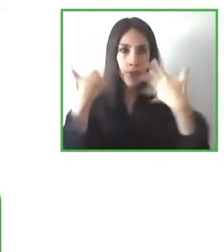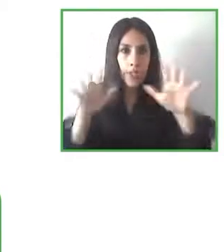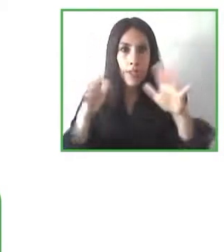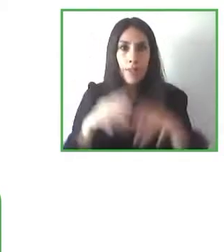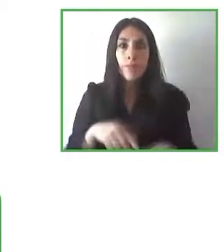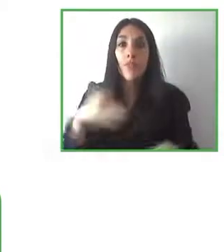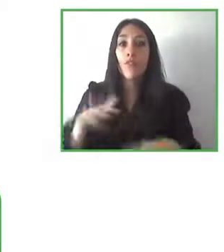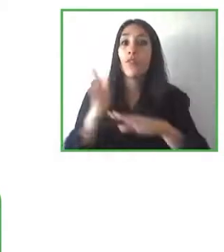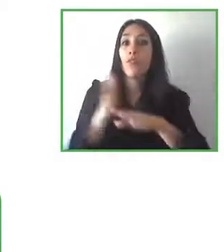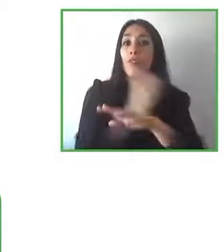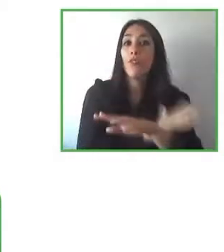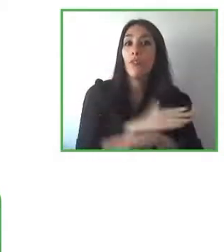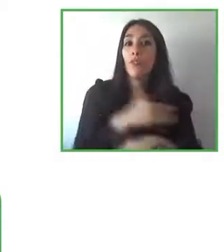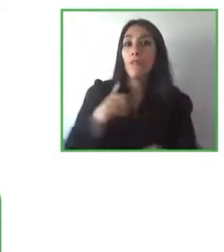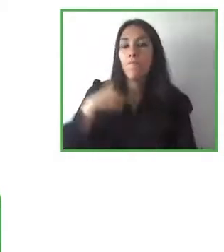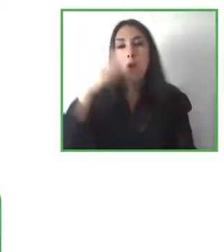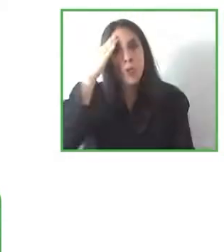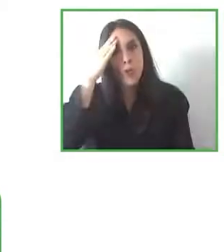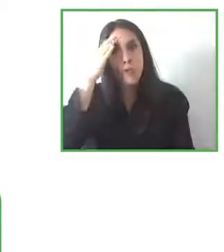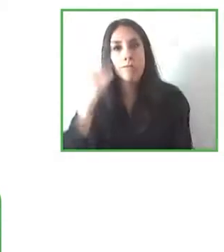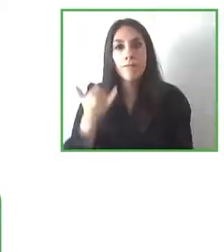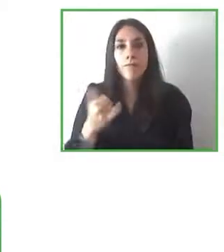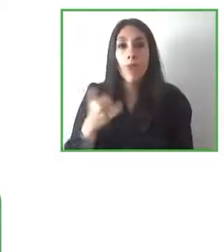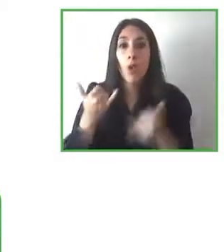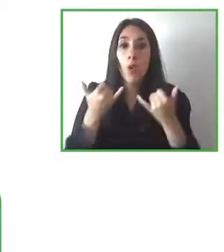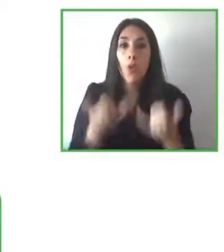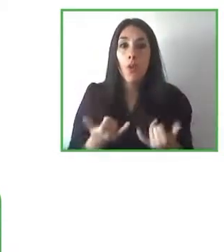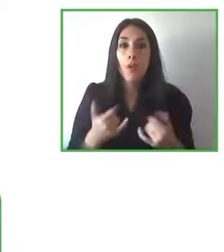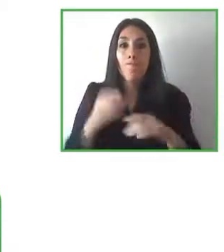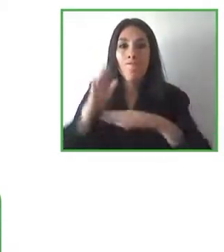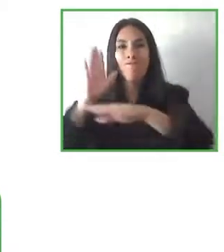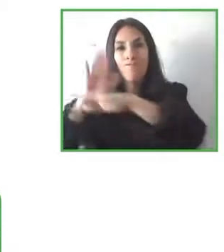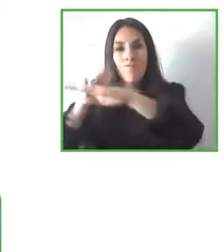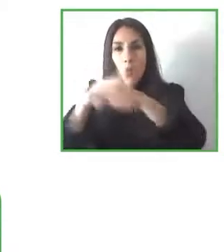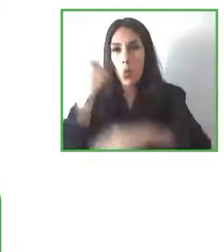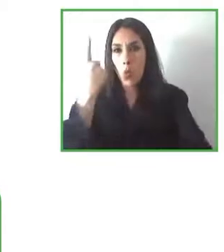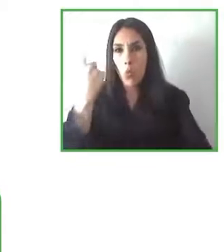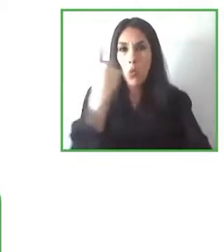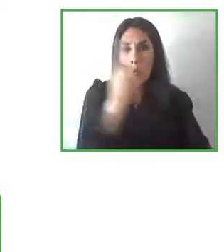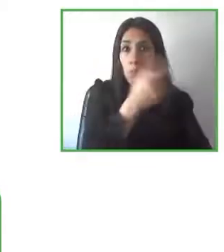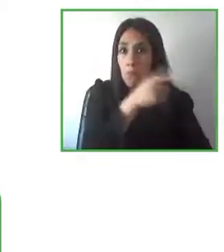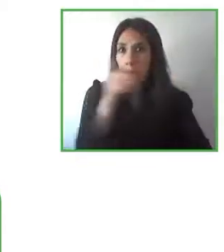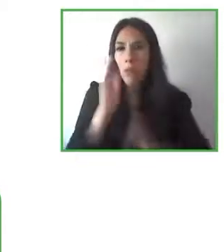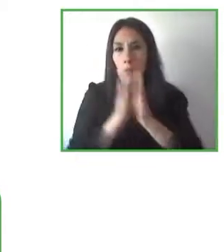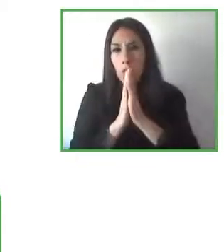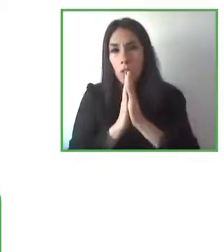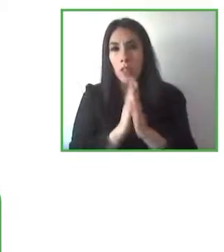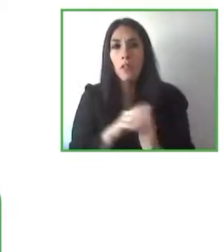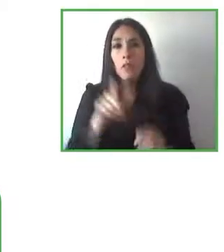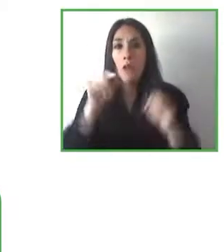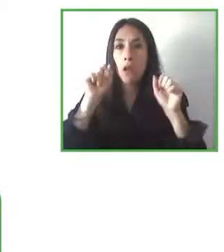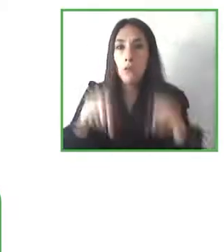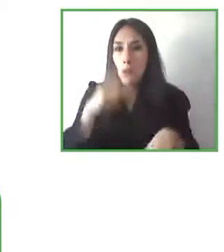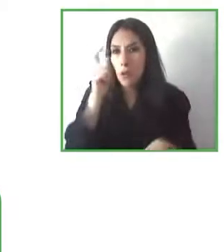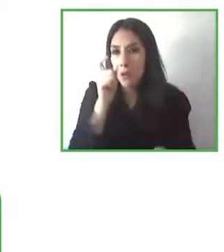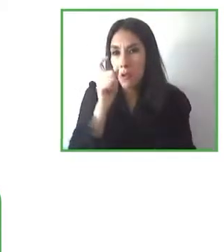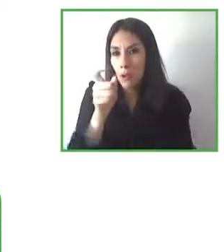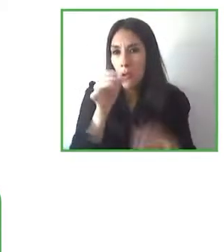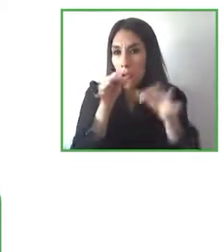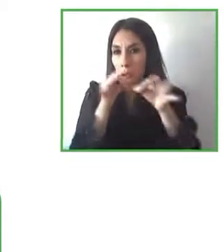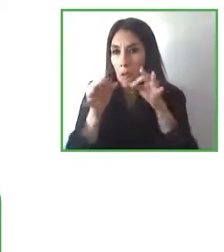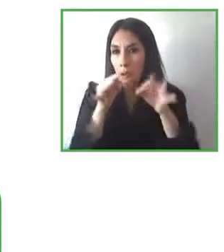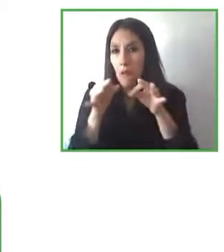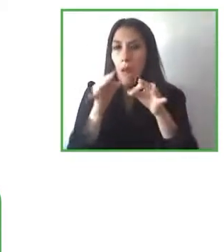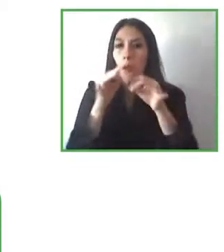vosotros si podíais ofrecer a la audiencia una frase una reflexión una reflexión muy corta una